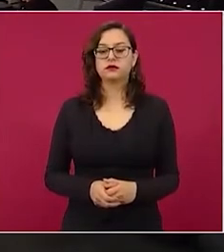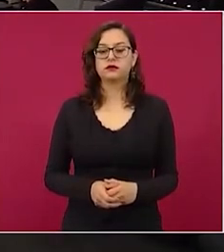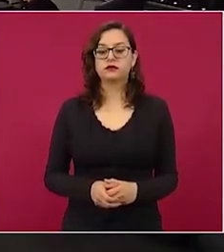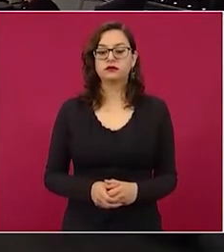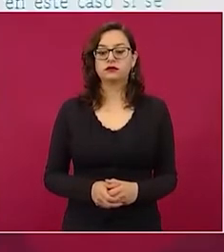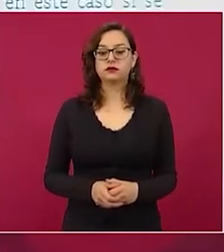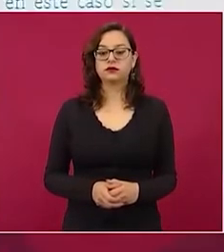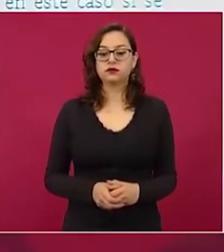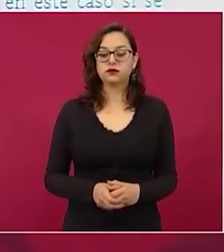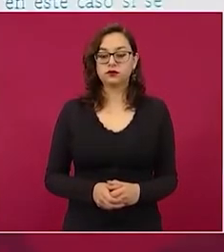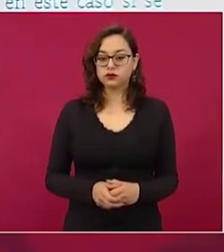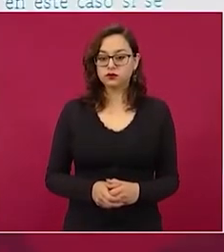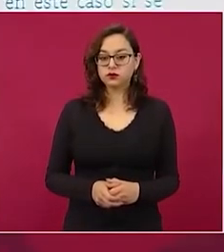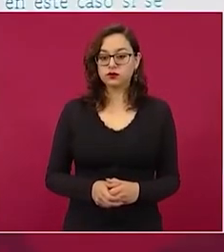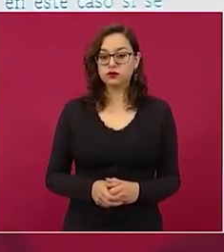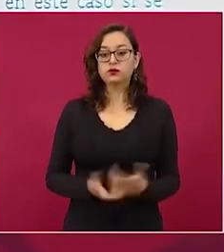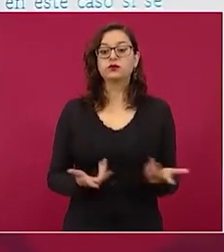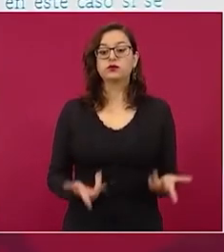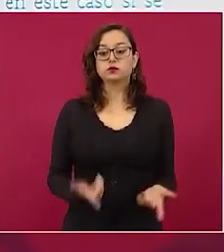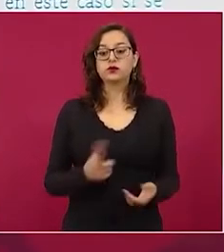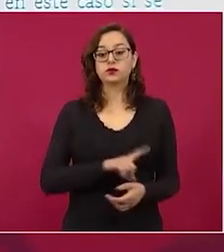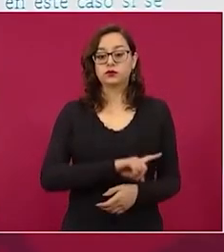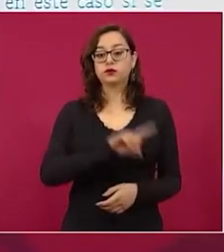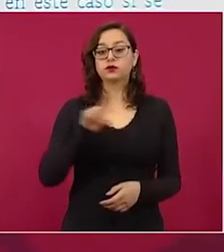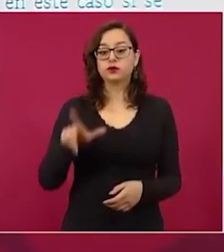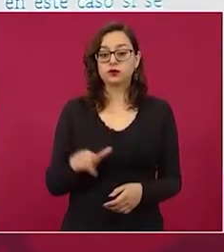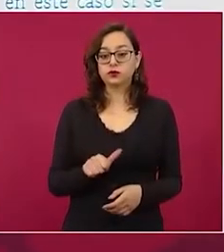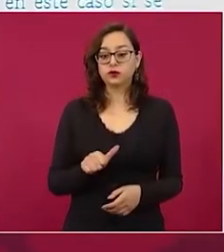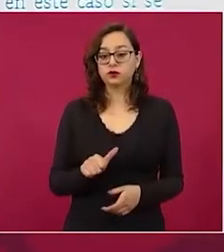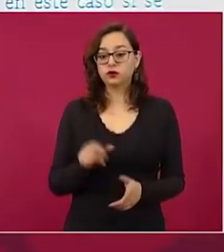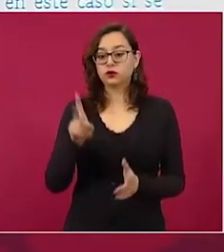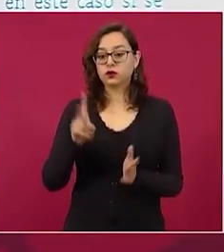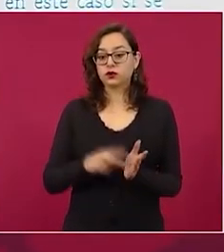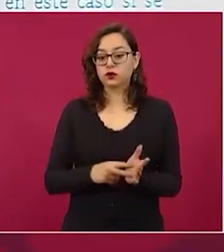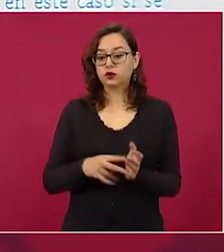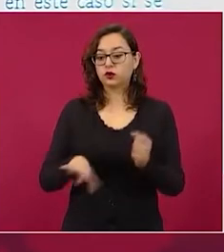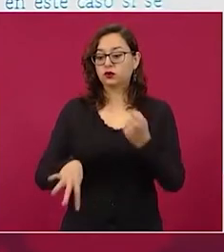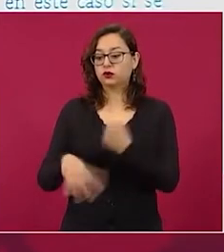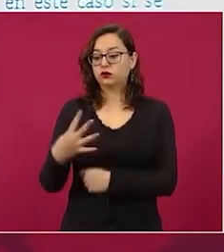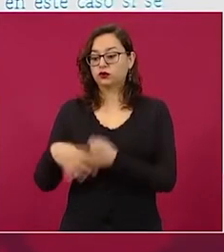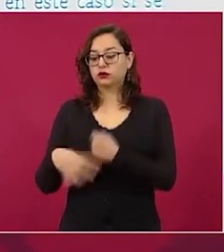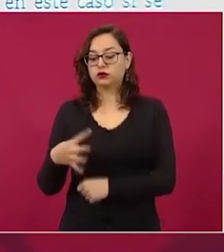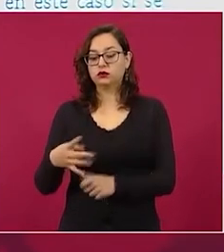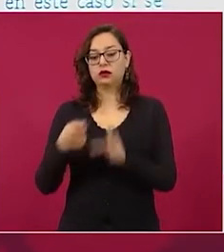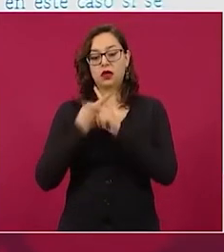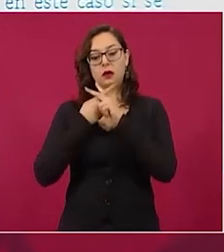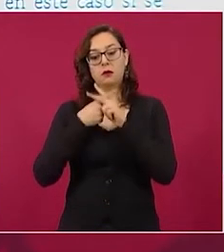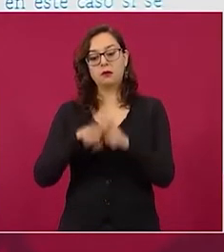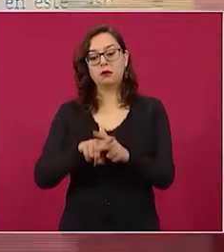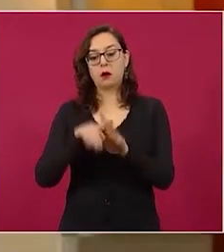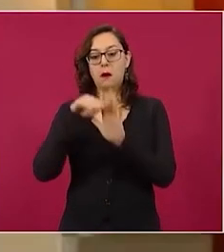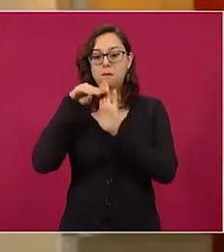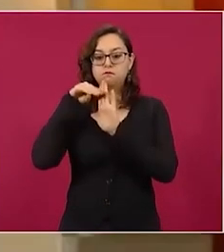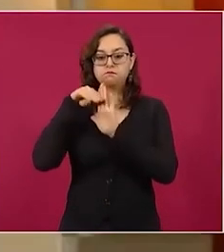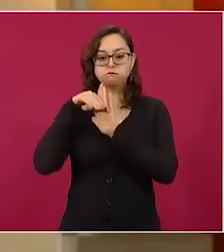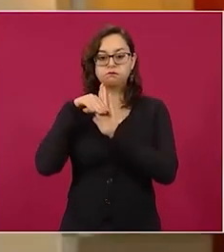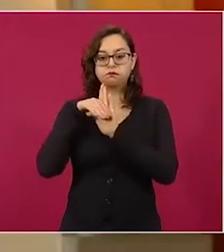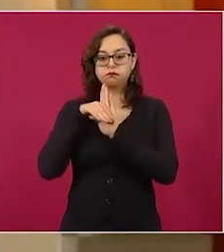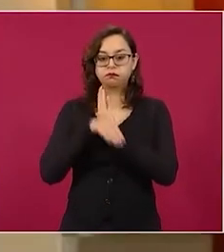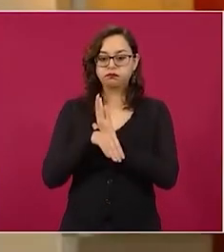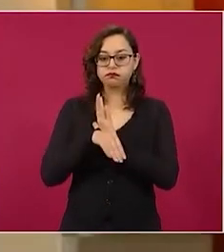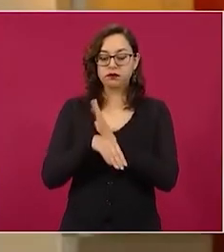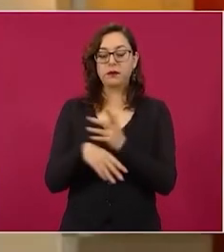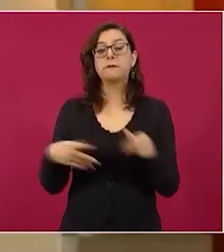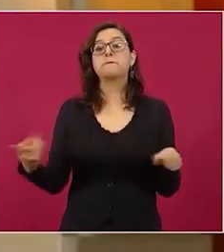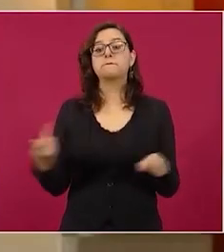Su caída se produjo a partir de 2014 cuando Banamex Citibank